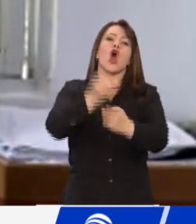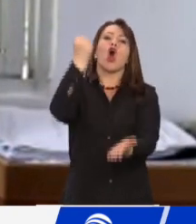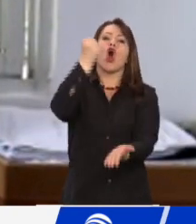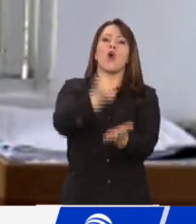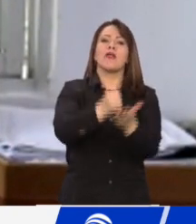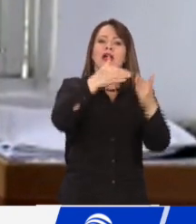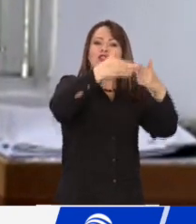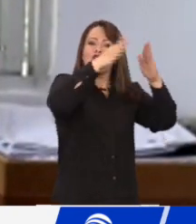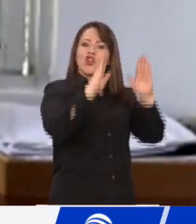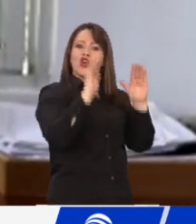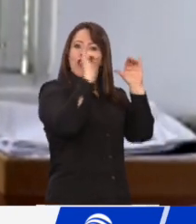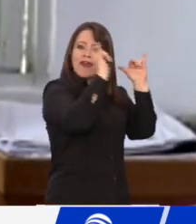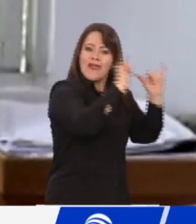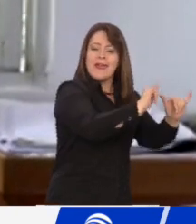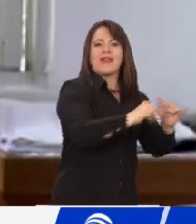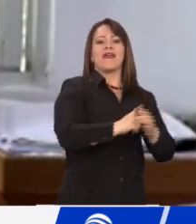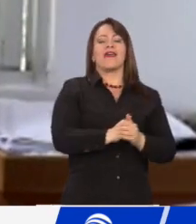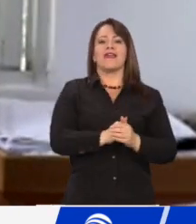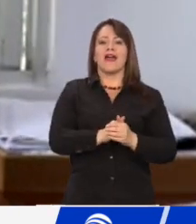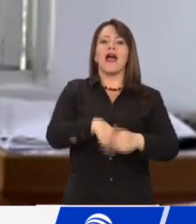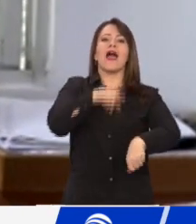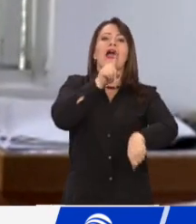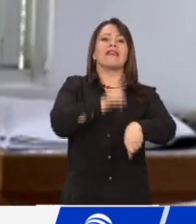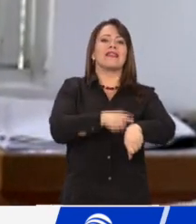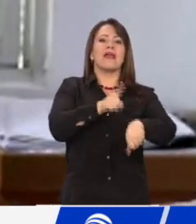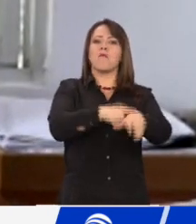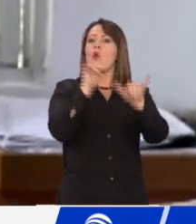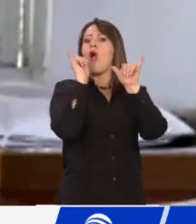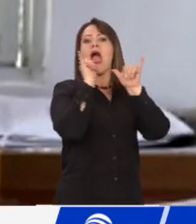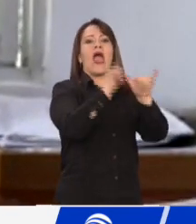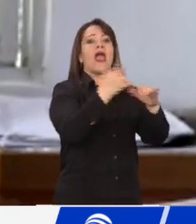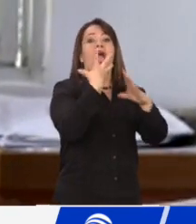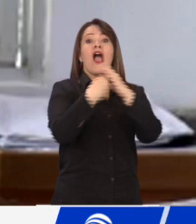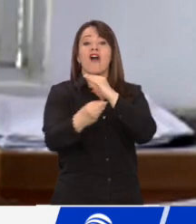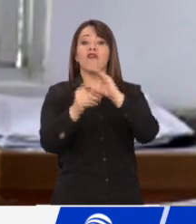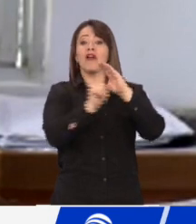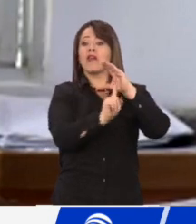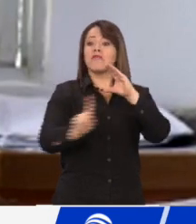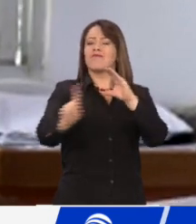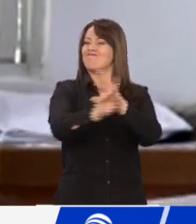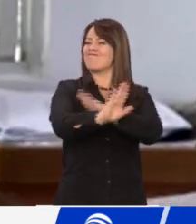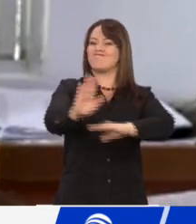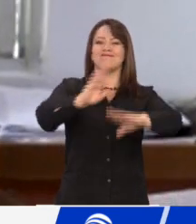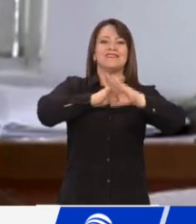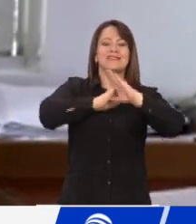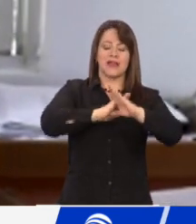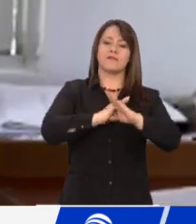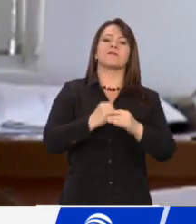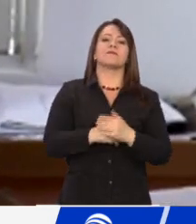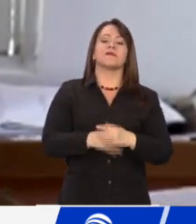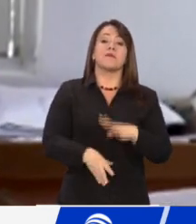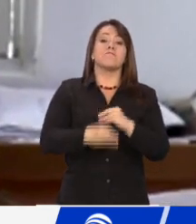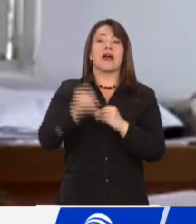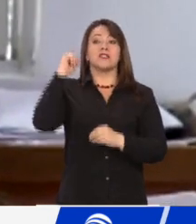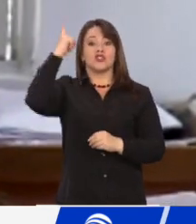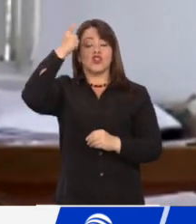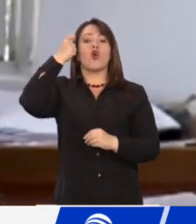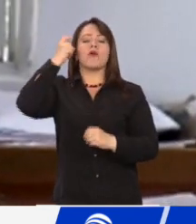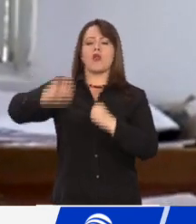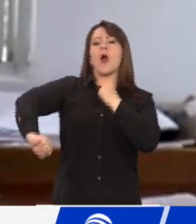el aislamiento obligatorio y ampliar los tiempos del mismo. El gobierno nacional envió más pie de fuerza para poder fortalecer